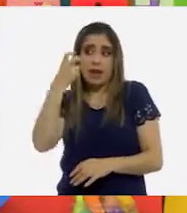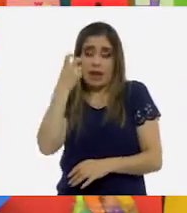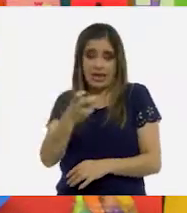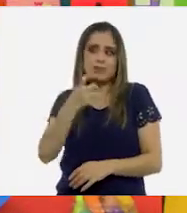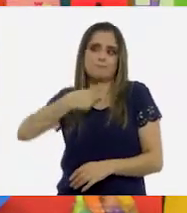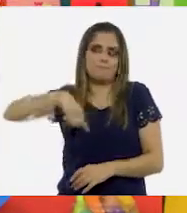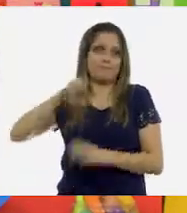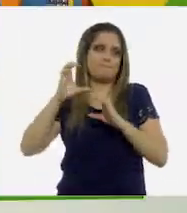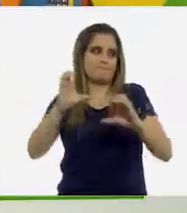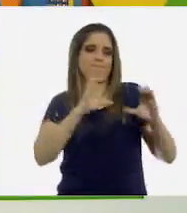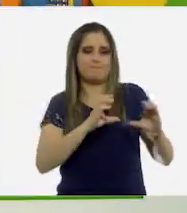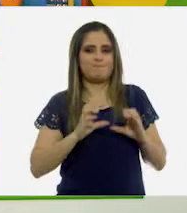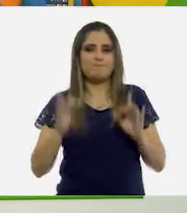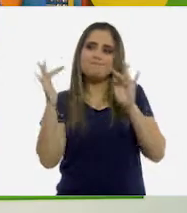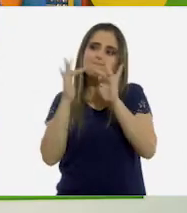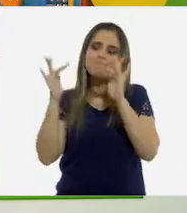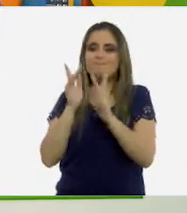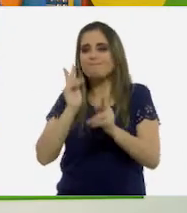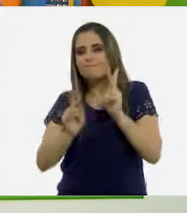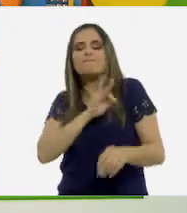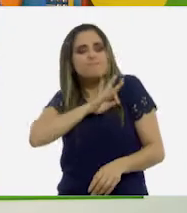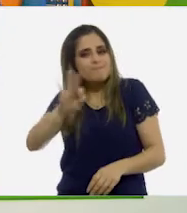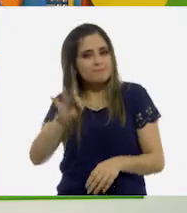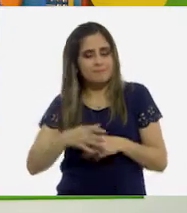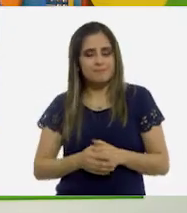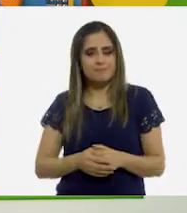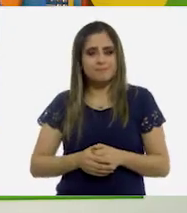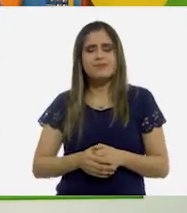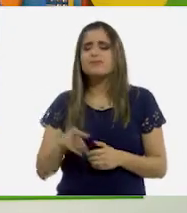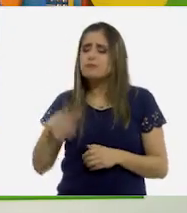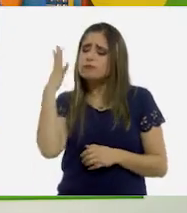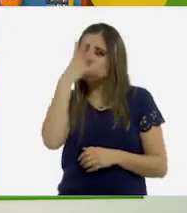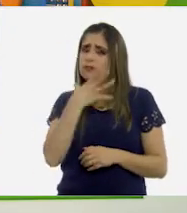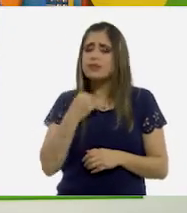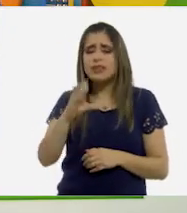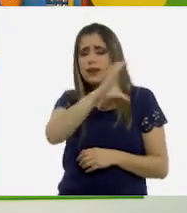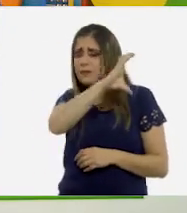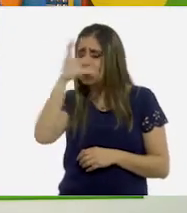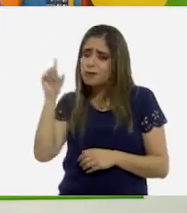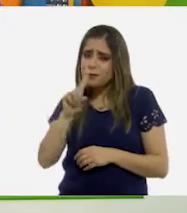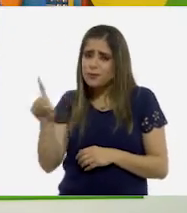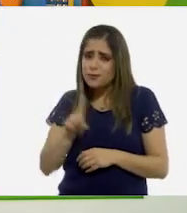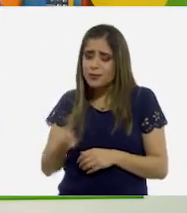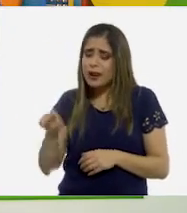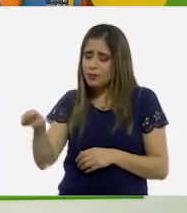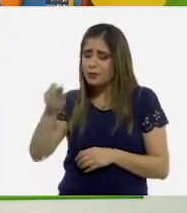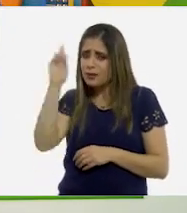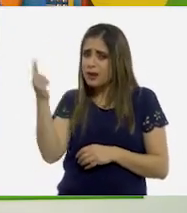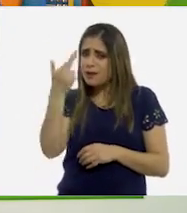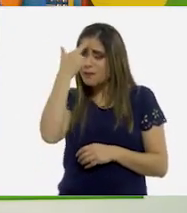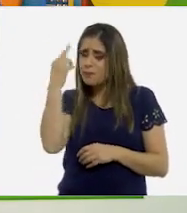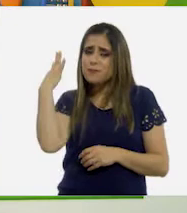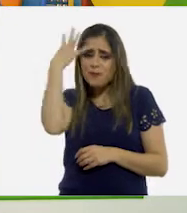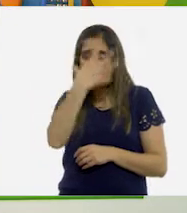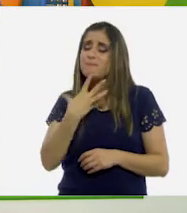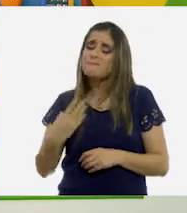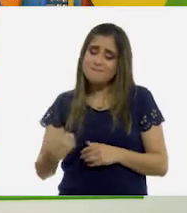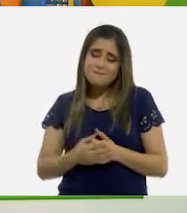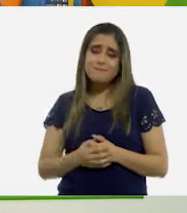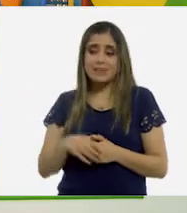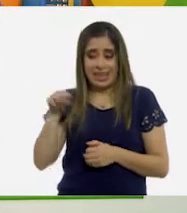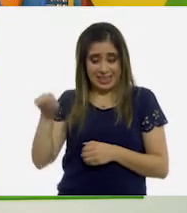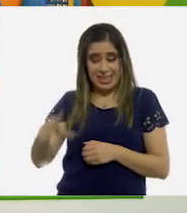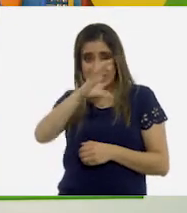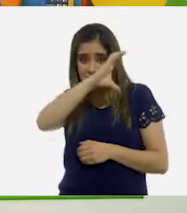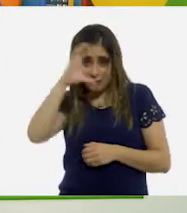procurar. ¡Qué bonita fotografía, Sohar! Y qué bonito recuerdo. Estoy segura que así como esa